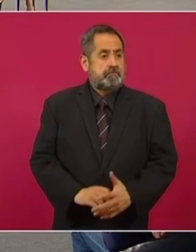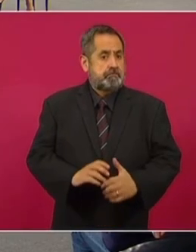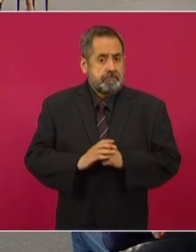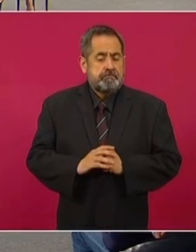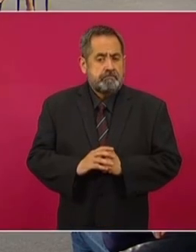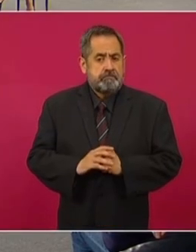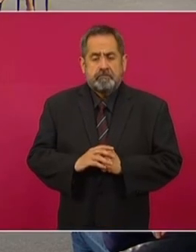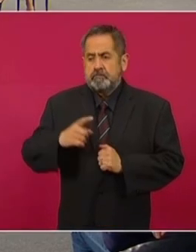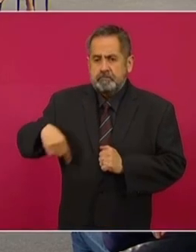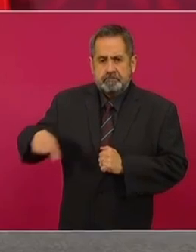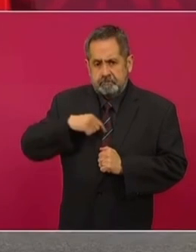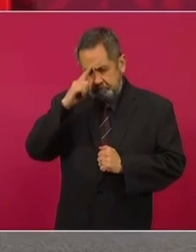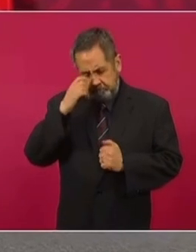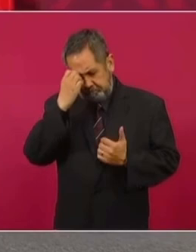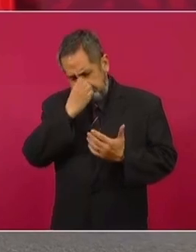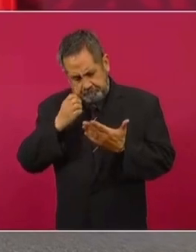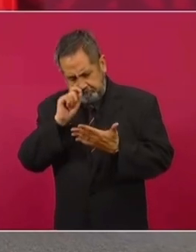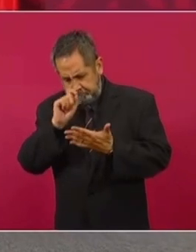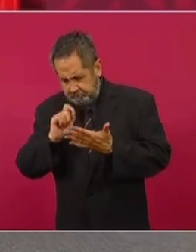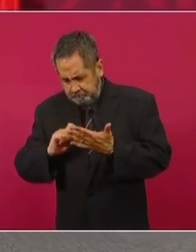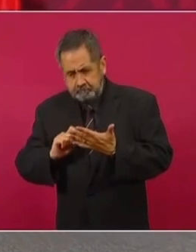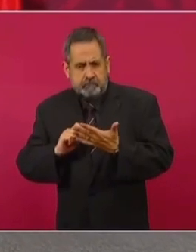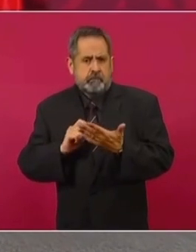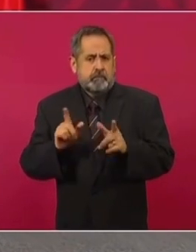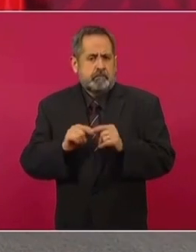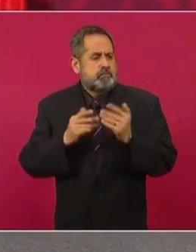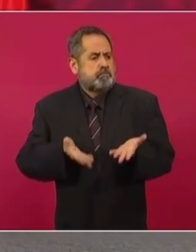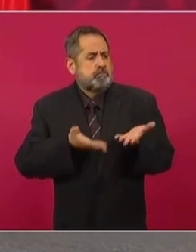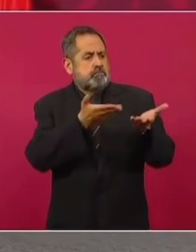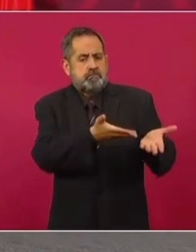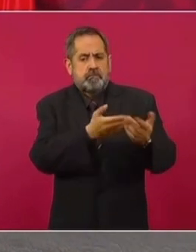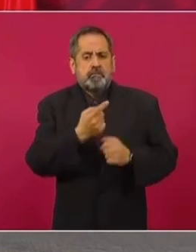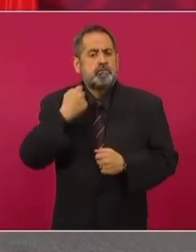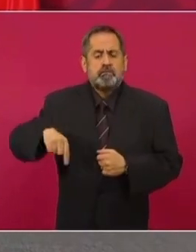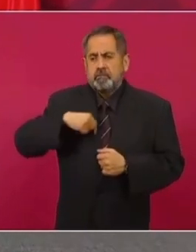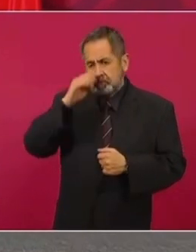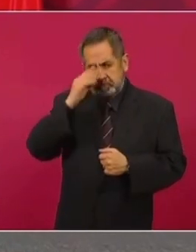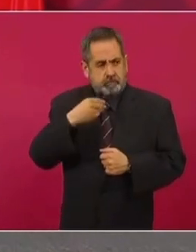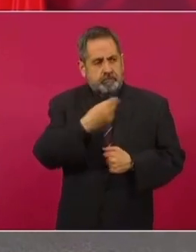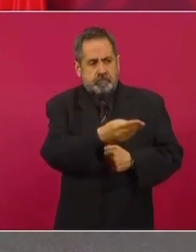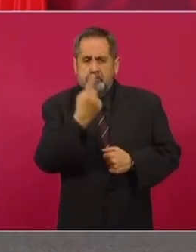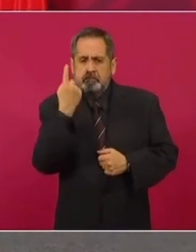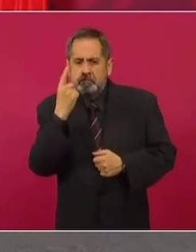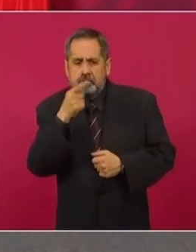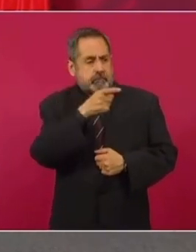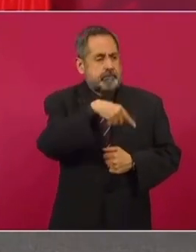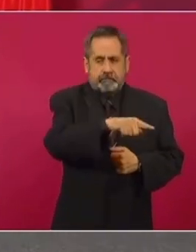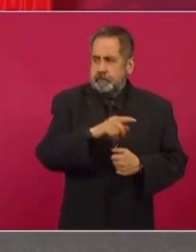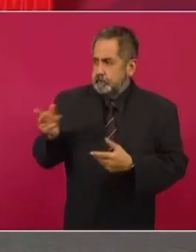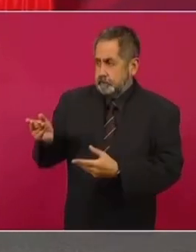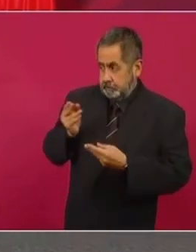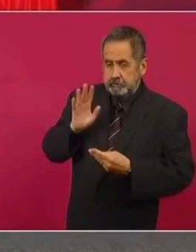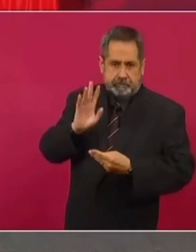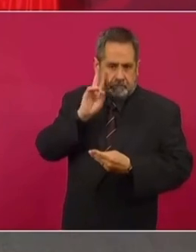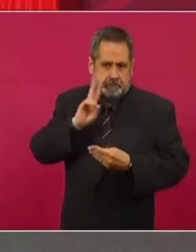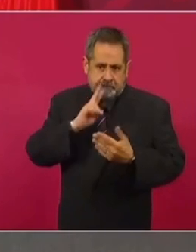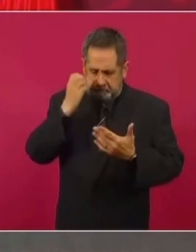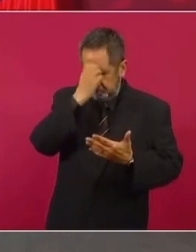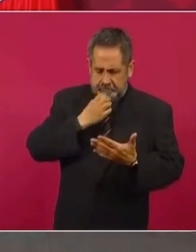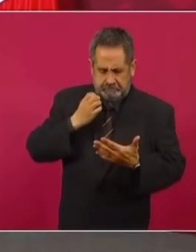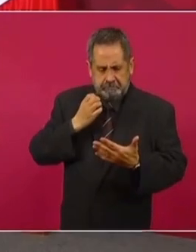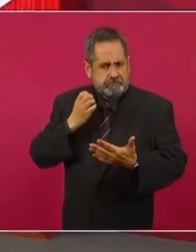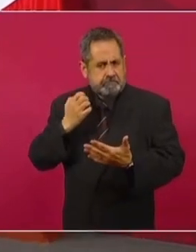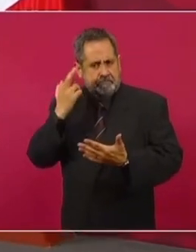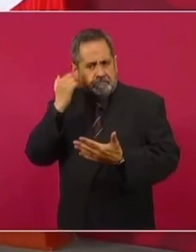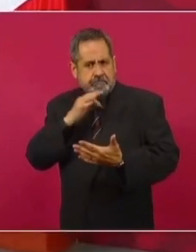elevamos esa propuesta, ese análisis para que ellos pudiesen revisarlo y en todo caso aplicar